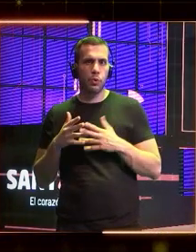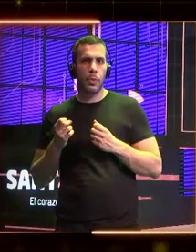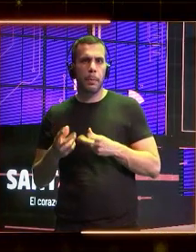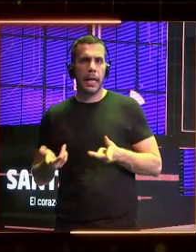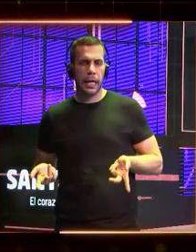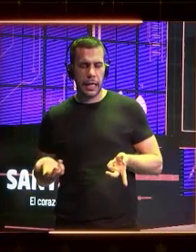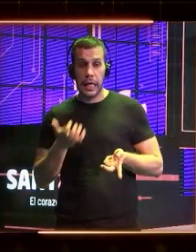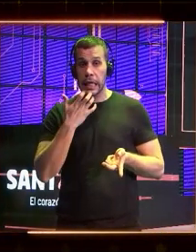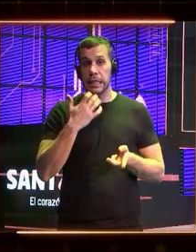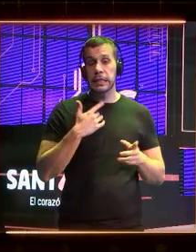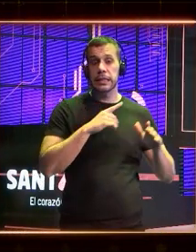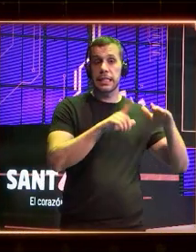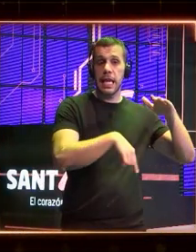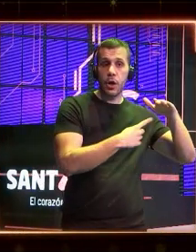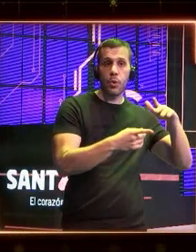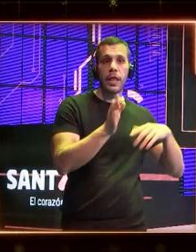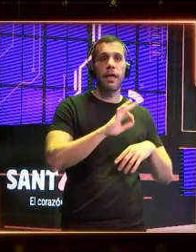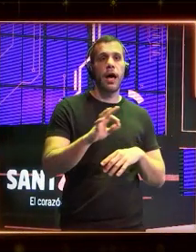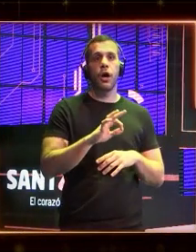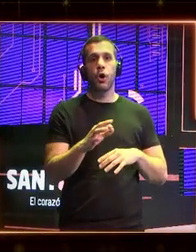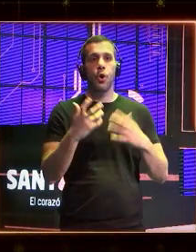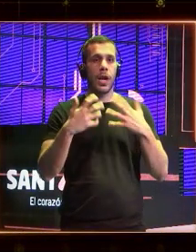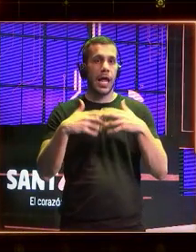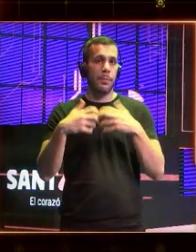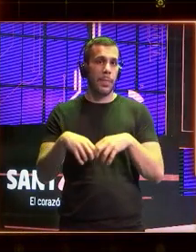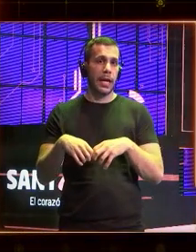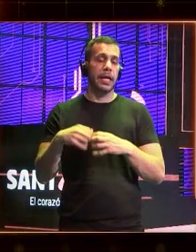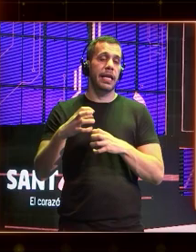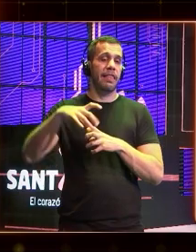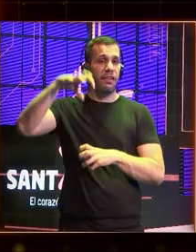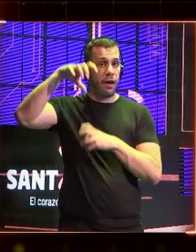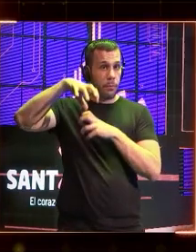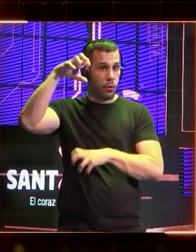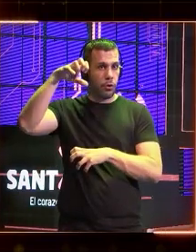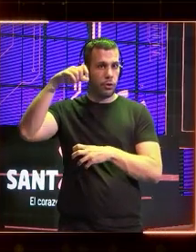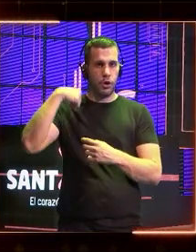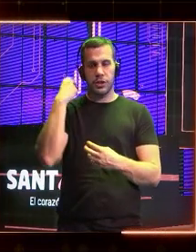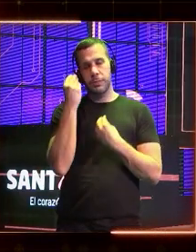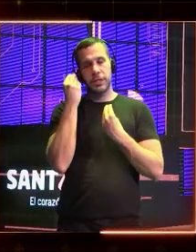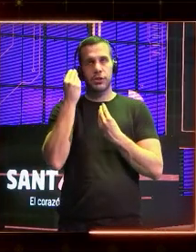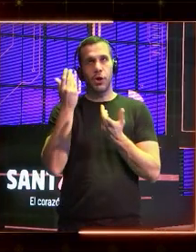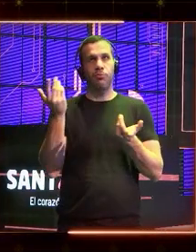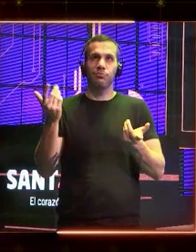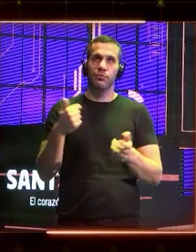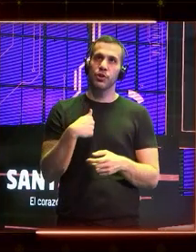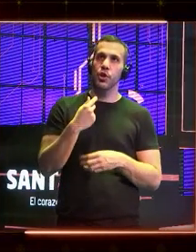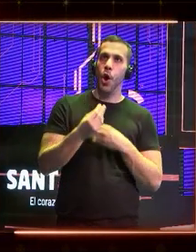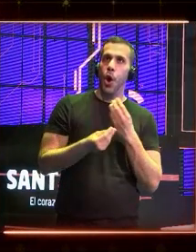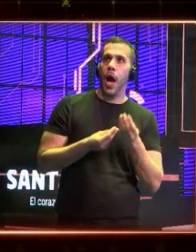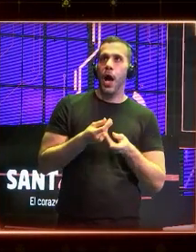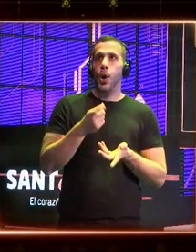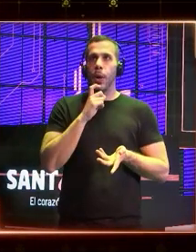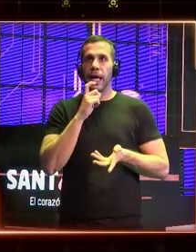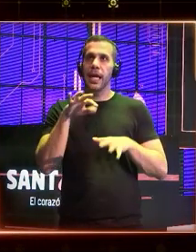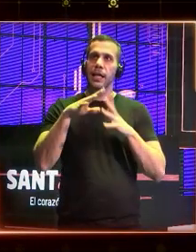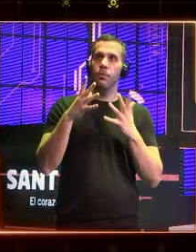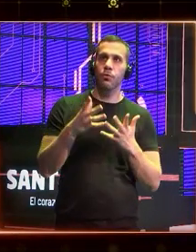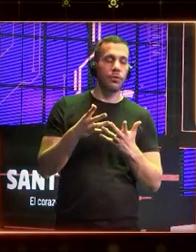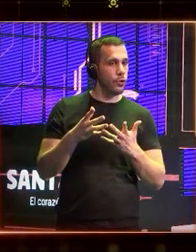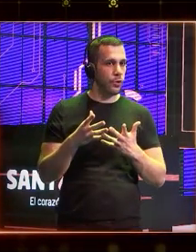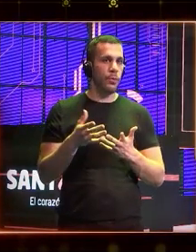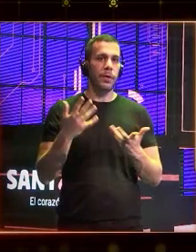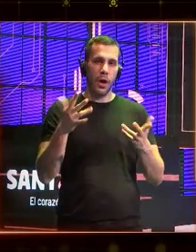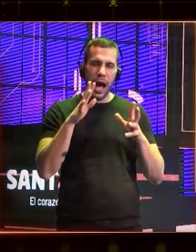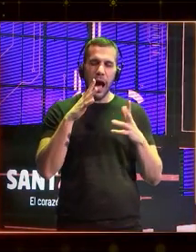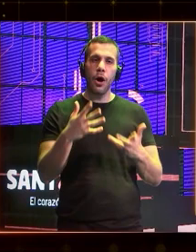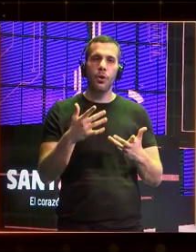o la máquina de vapor, la gente no se volvió a pensar qué soy yo en el mundo de la máquina de vapor. Pero nos tenemos que volver a pensar qué es el